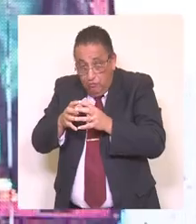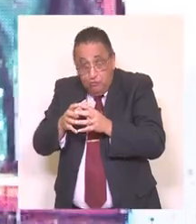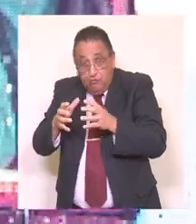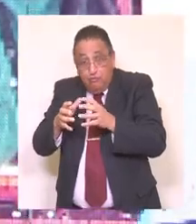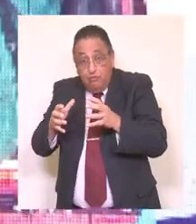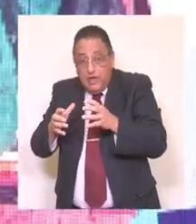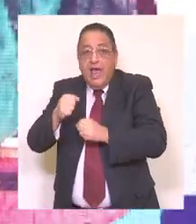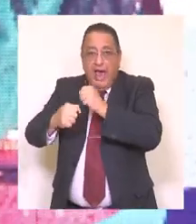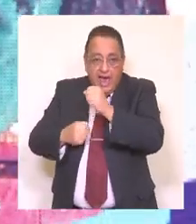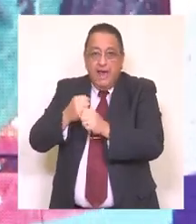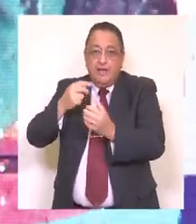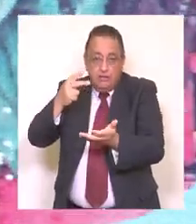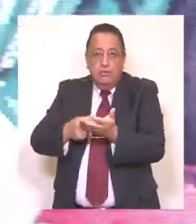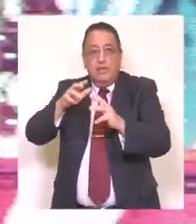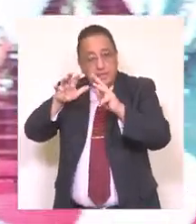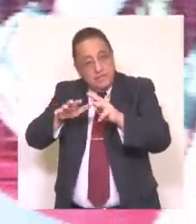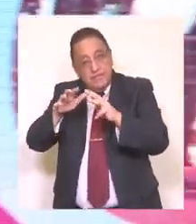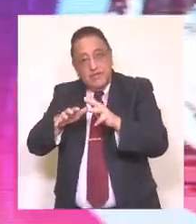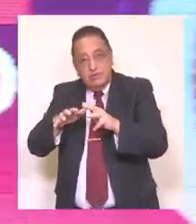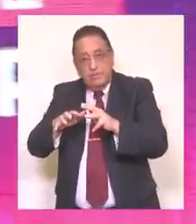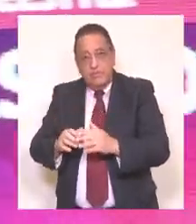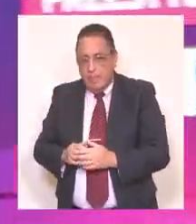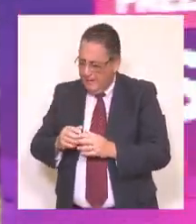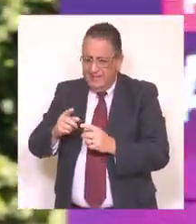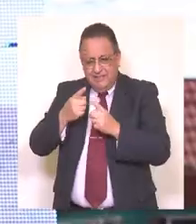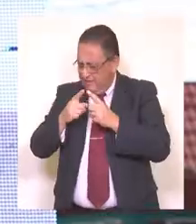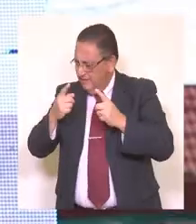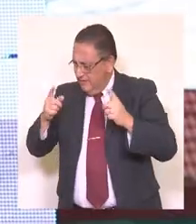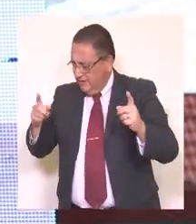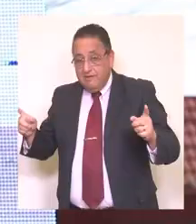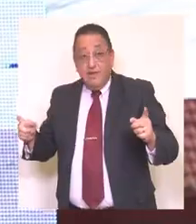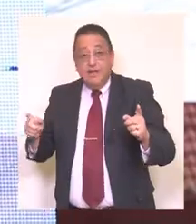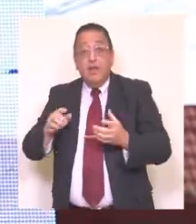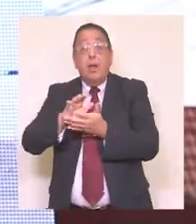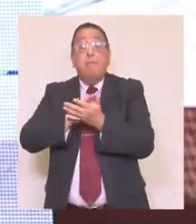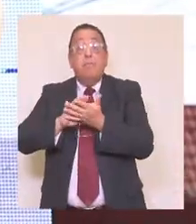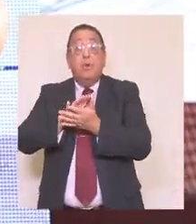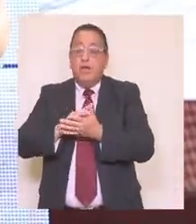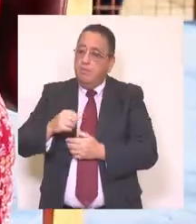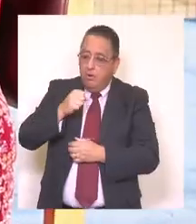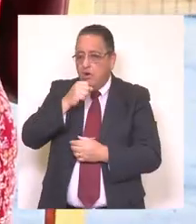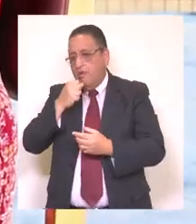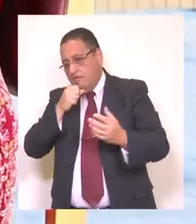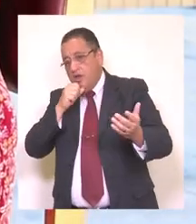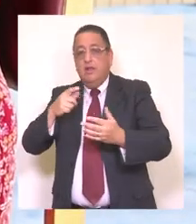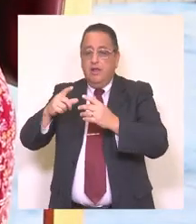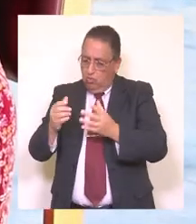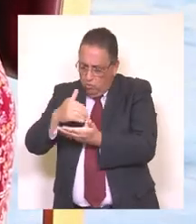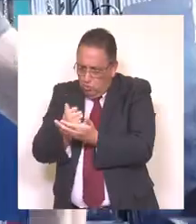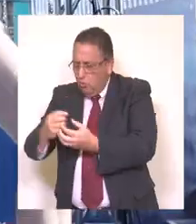2019, realizando varias actividades, entre ellas encuentros, talleres, festivales,